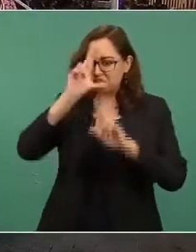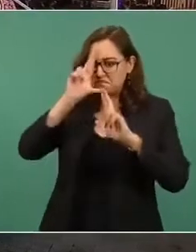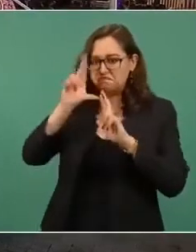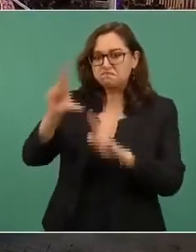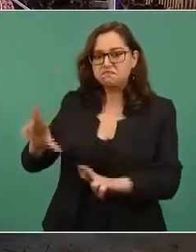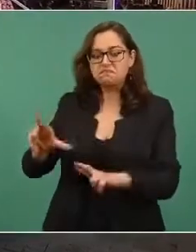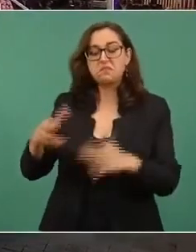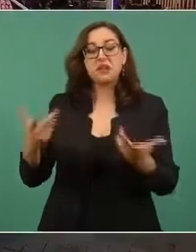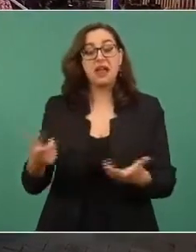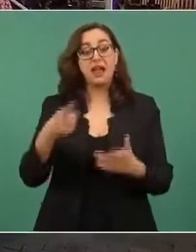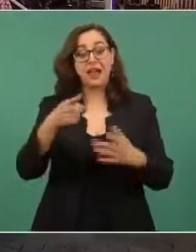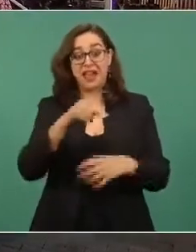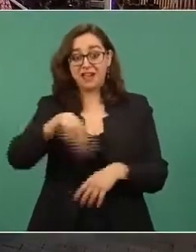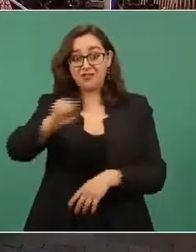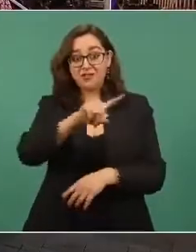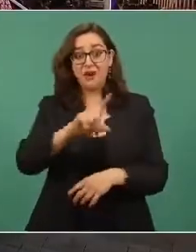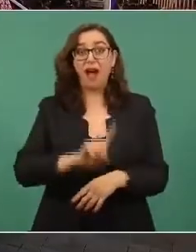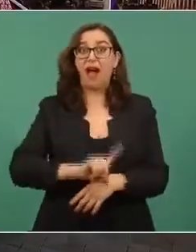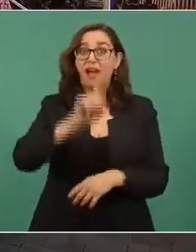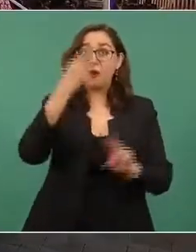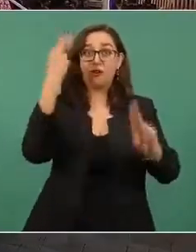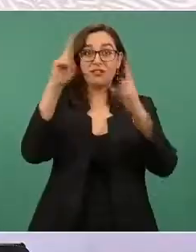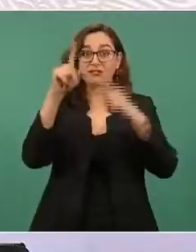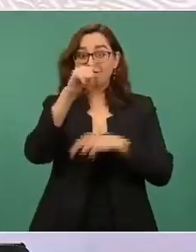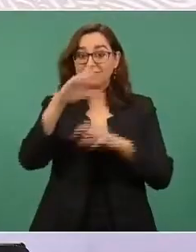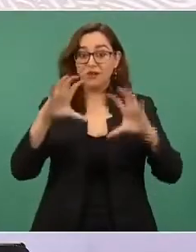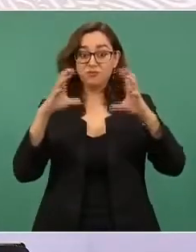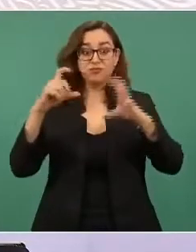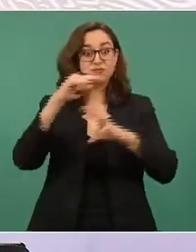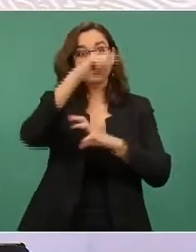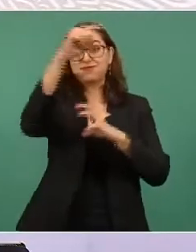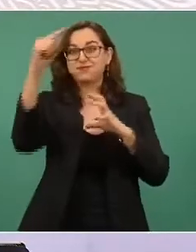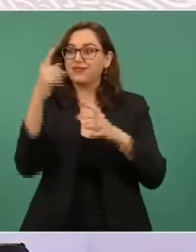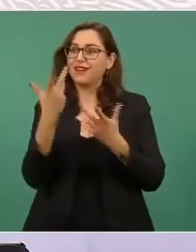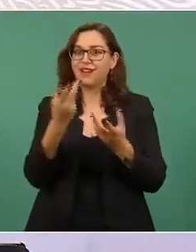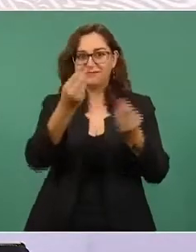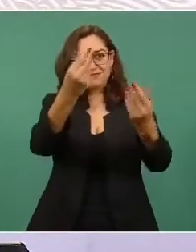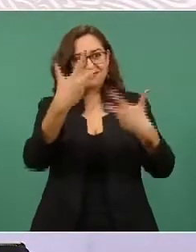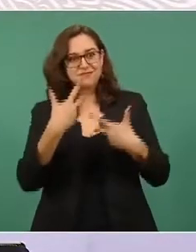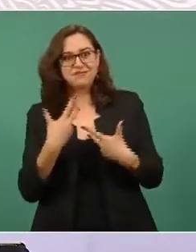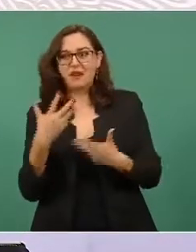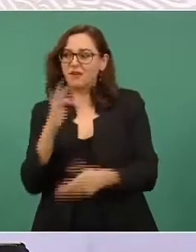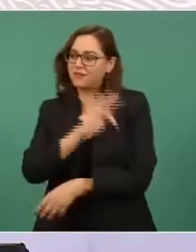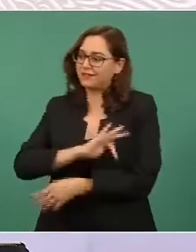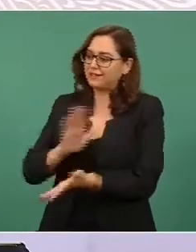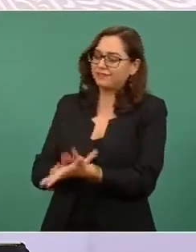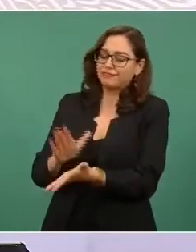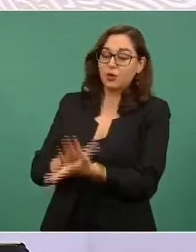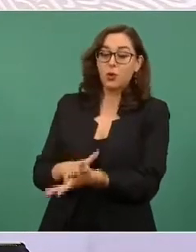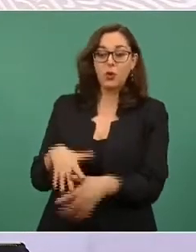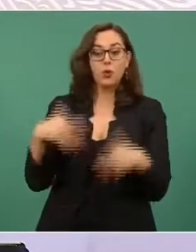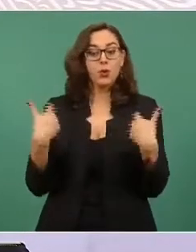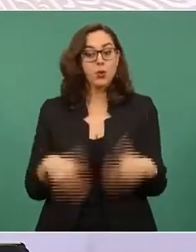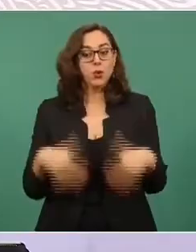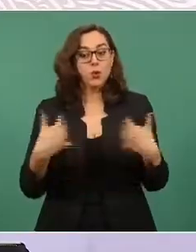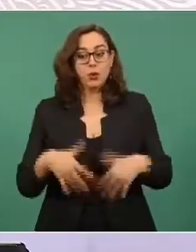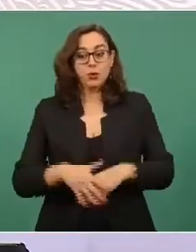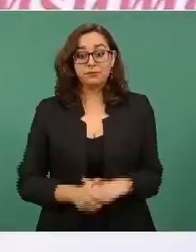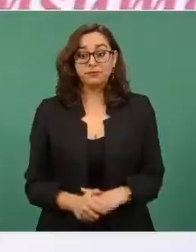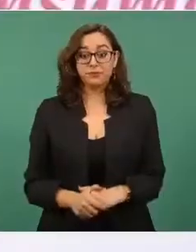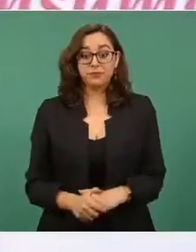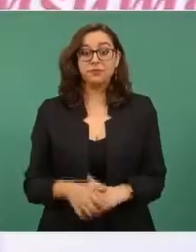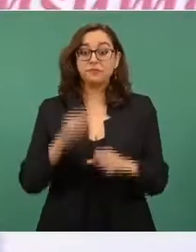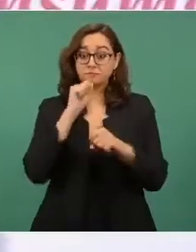Hace poco cuando me contagié de COVID el presidente Vladimir